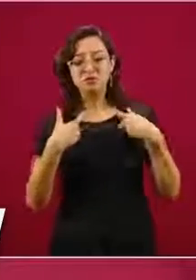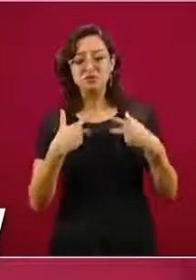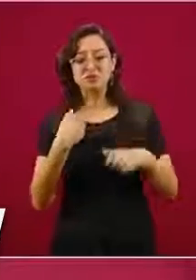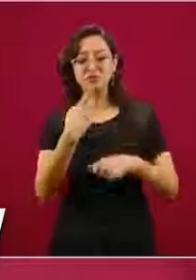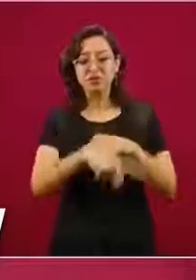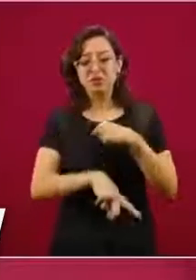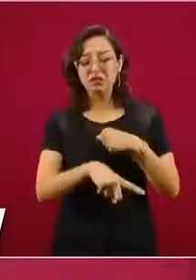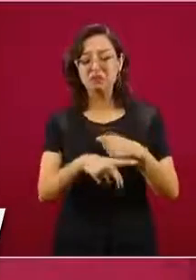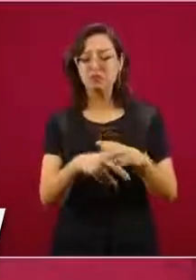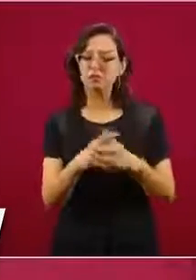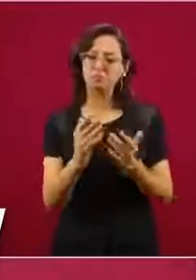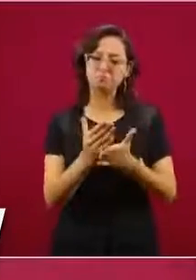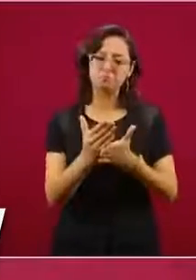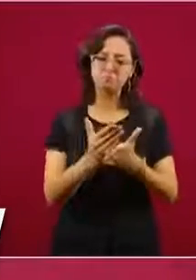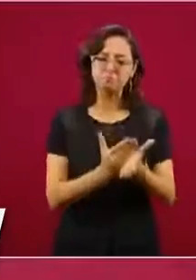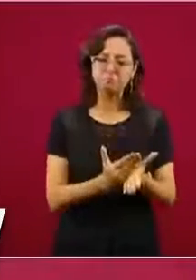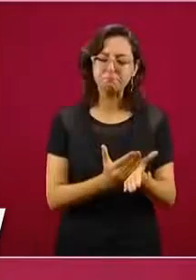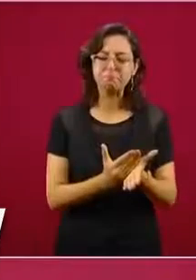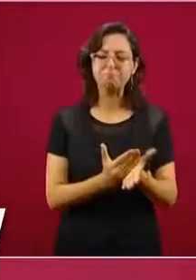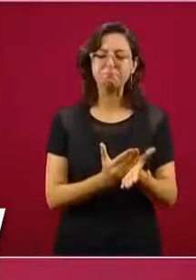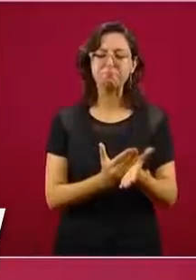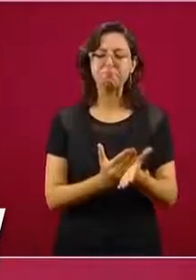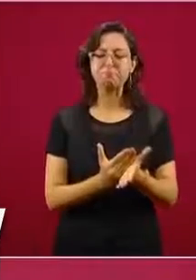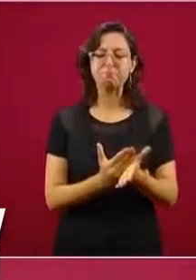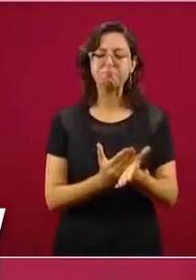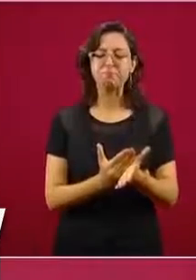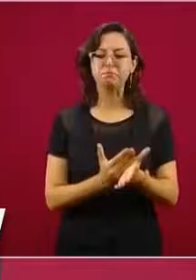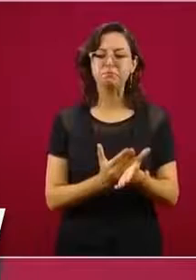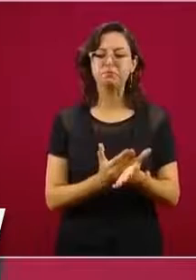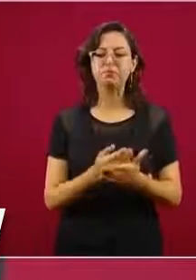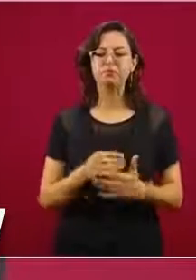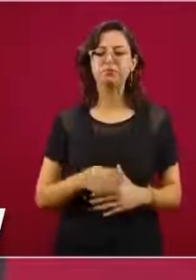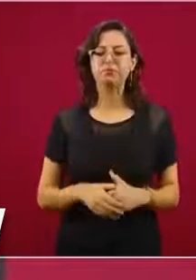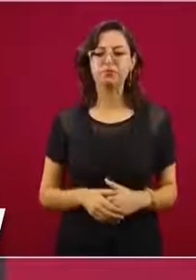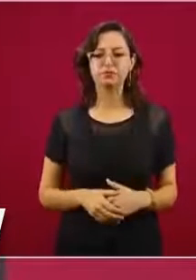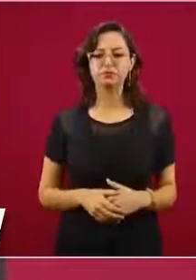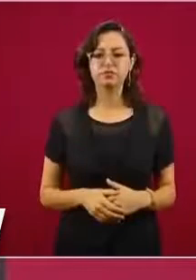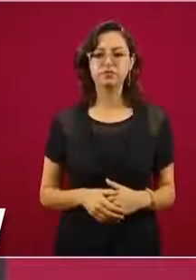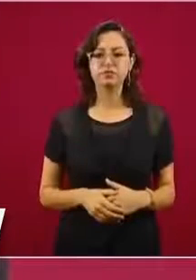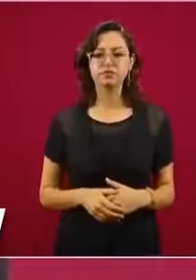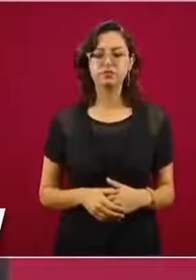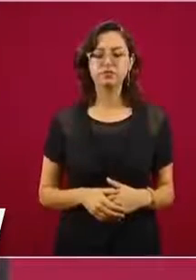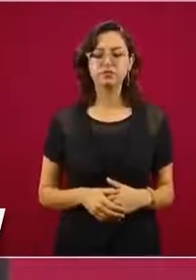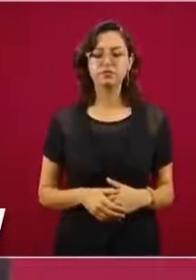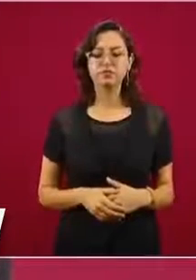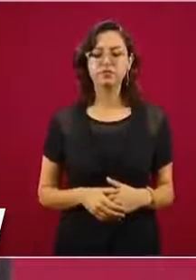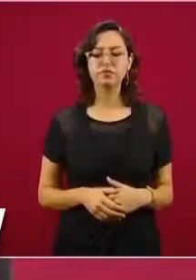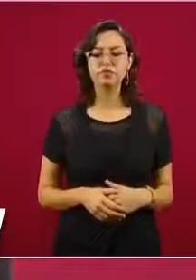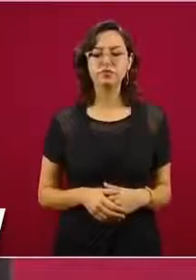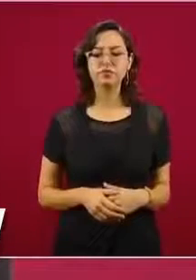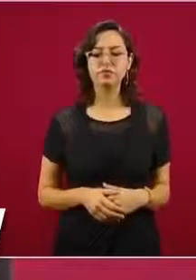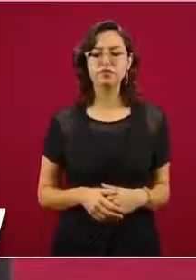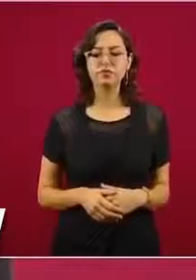que se siga